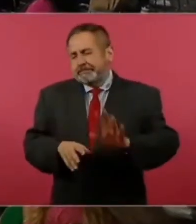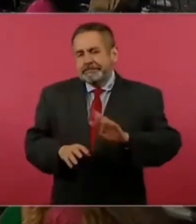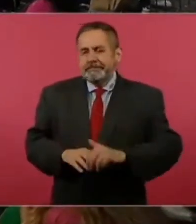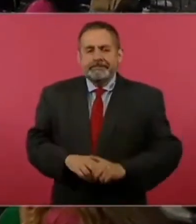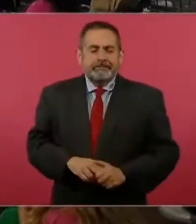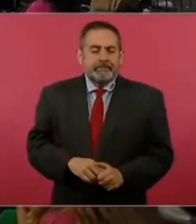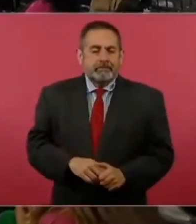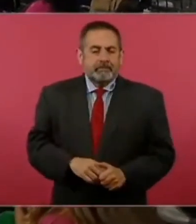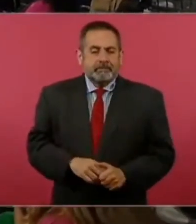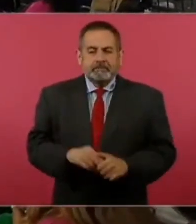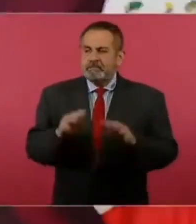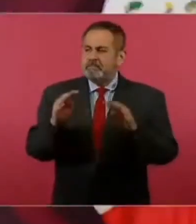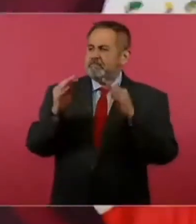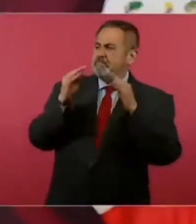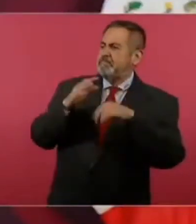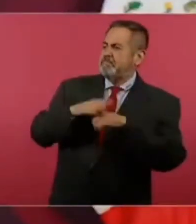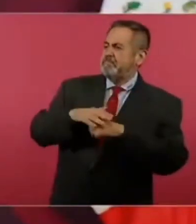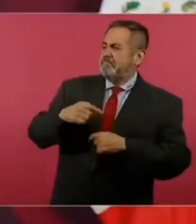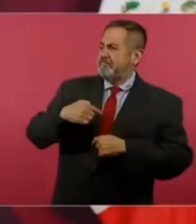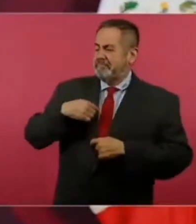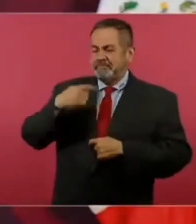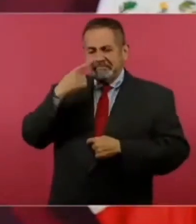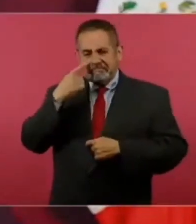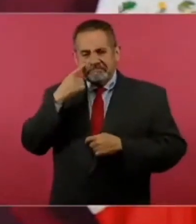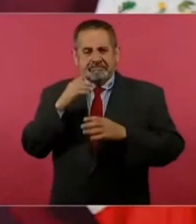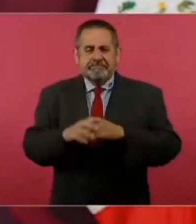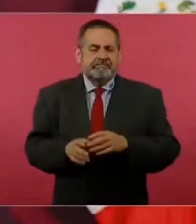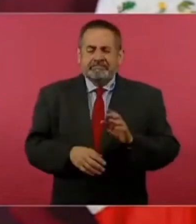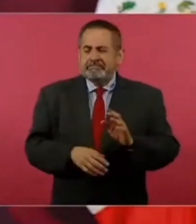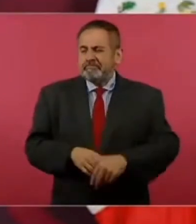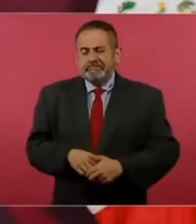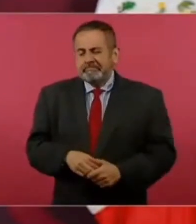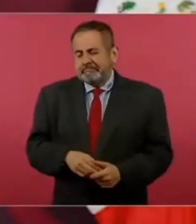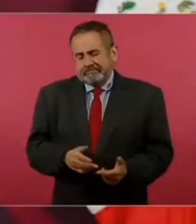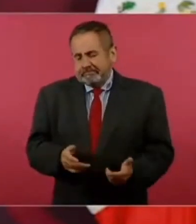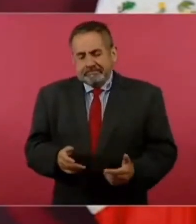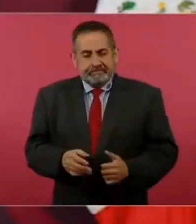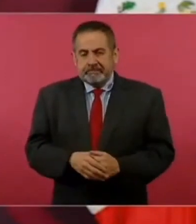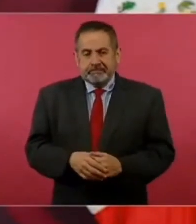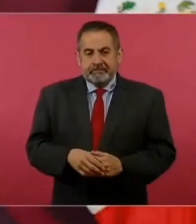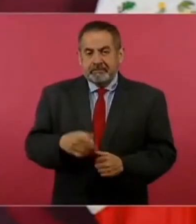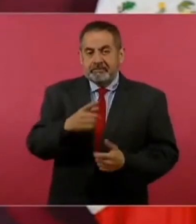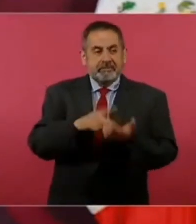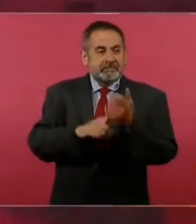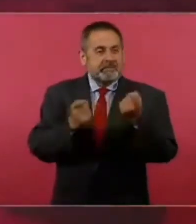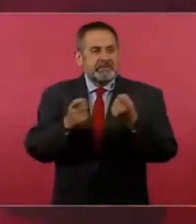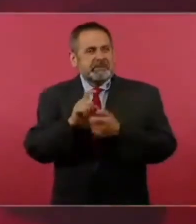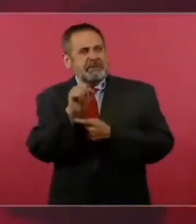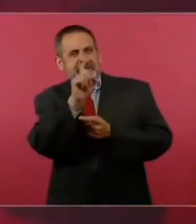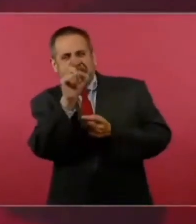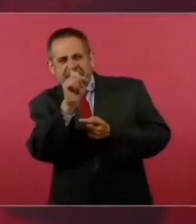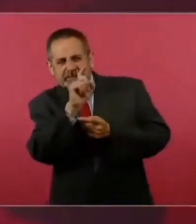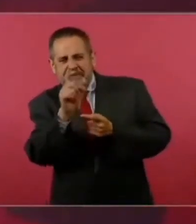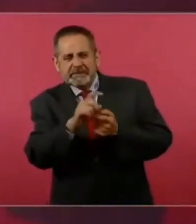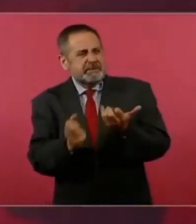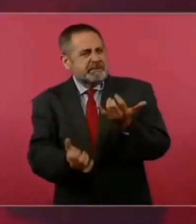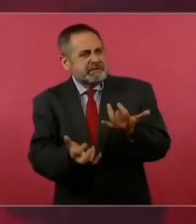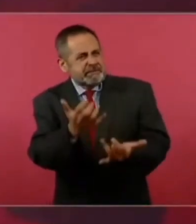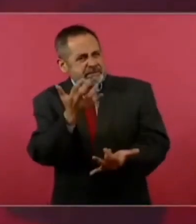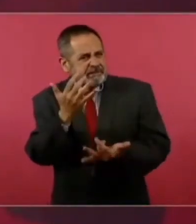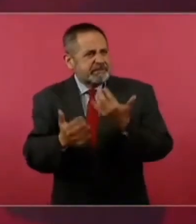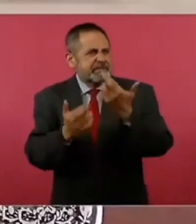quieren llamar la atención. No le hace que pinten y destruyan y quemen.